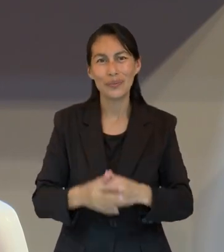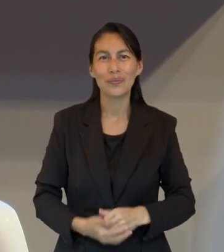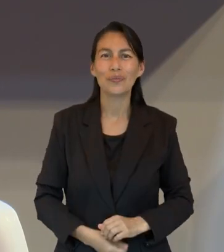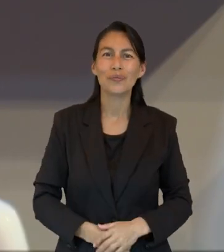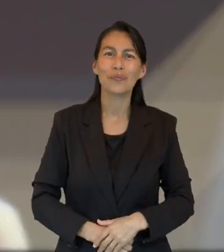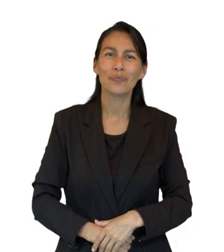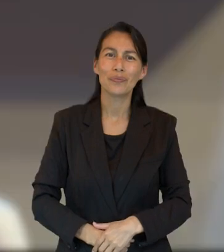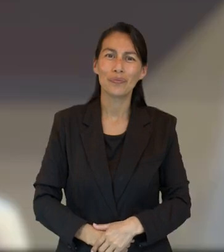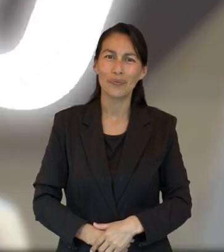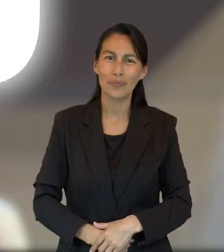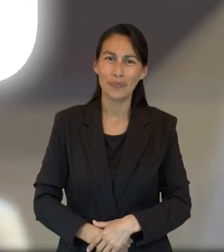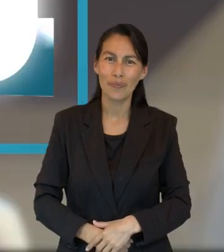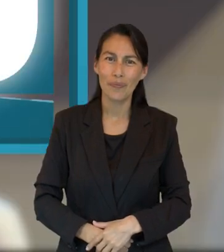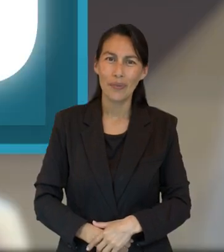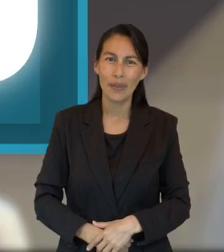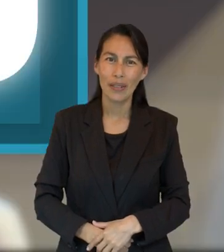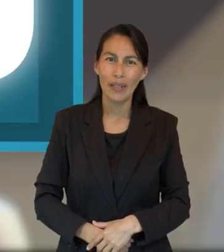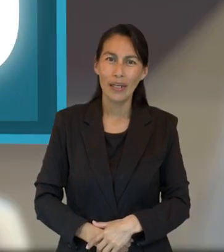Hebreos.